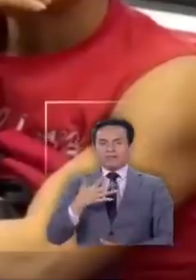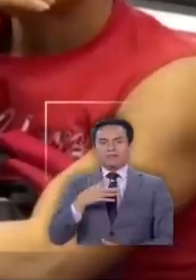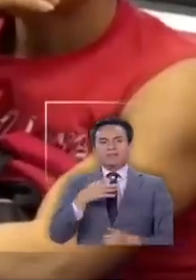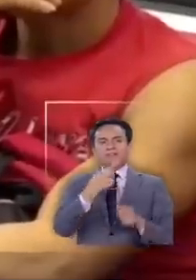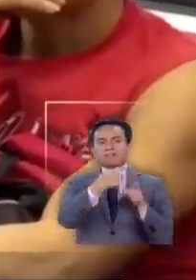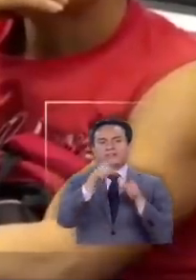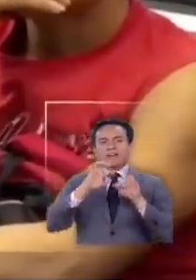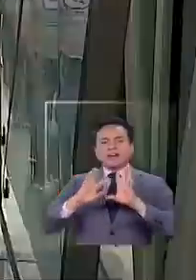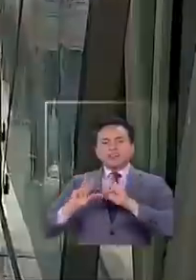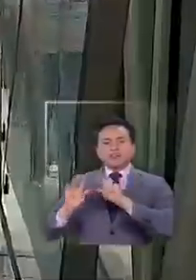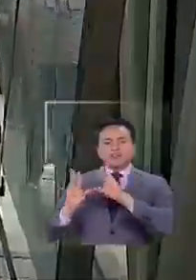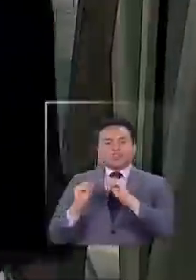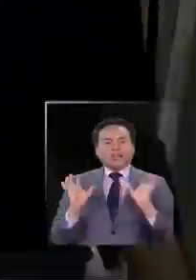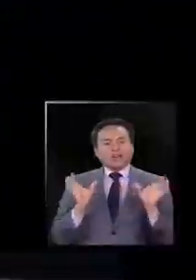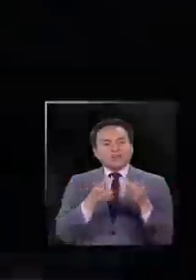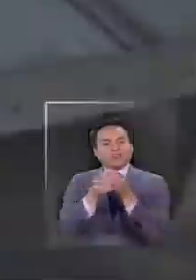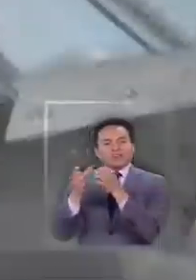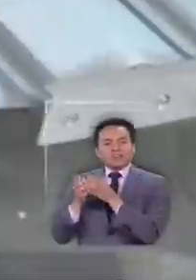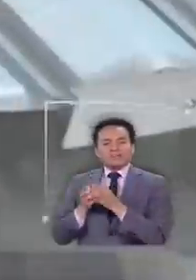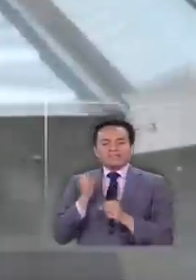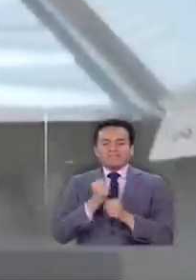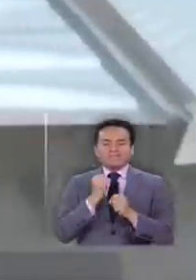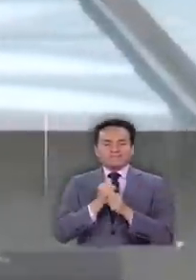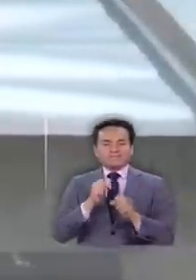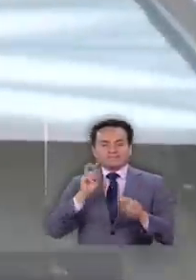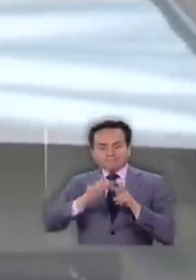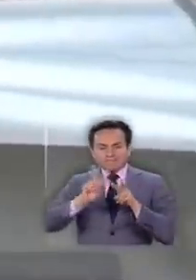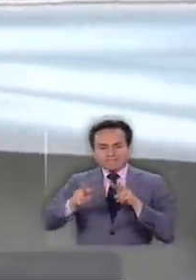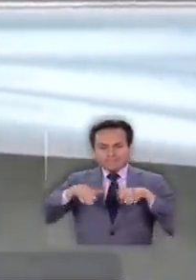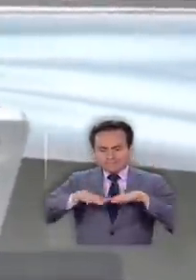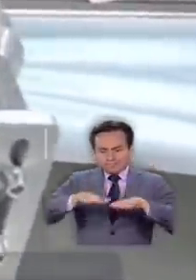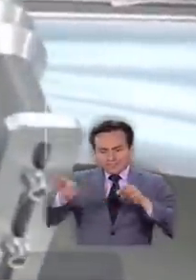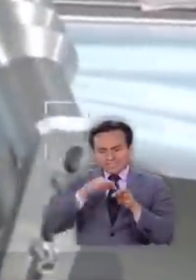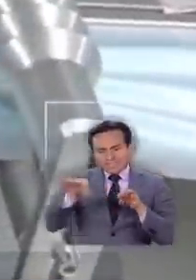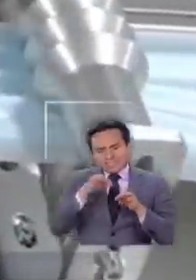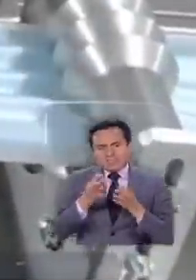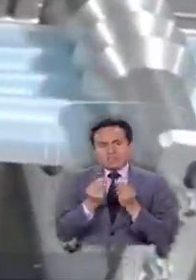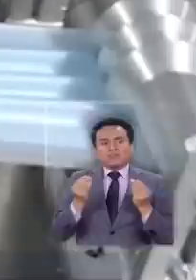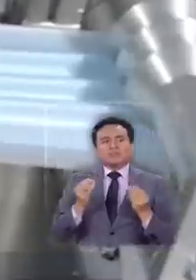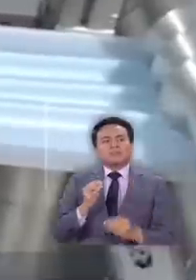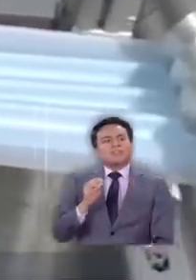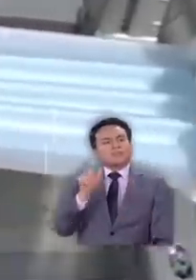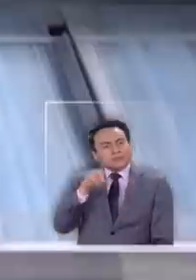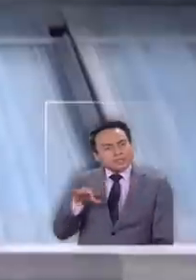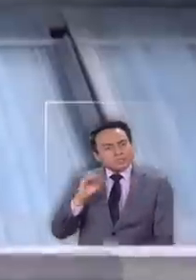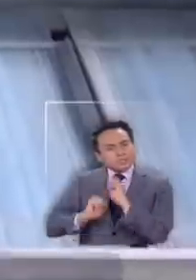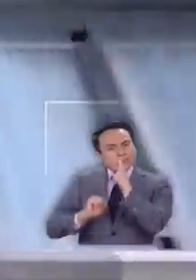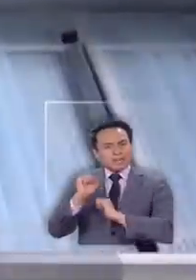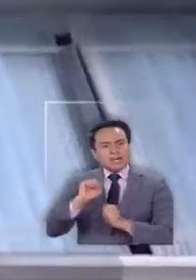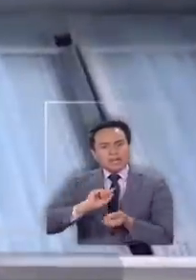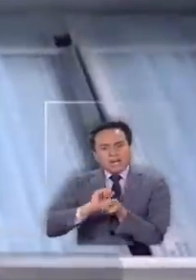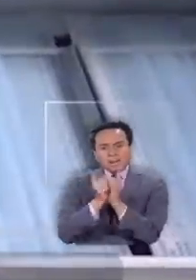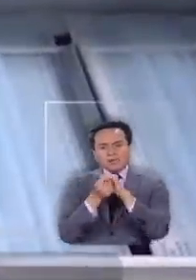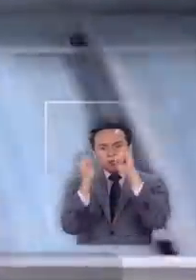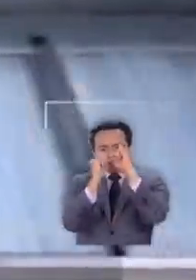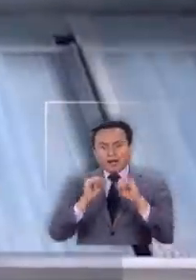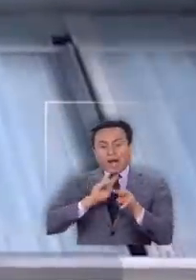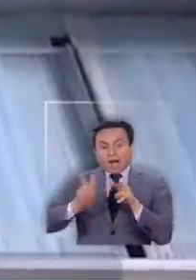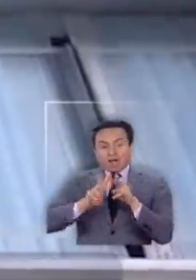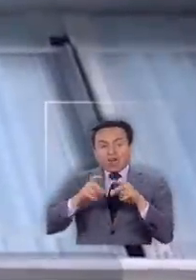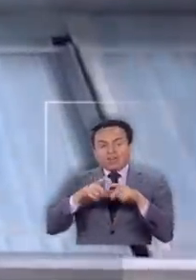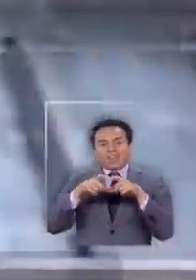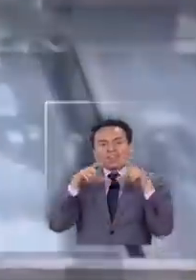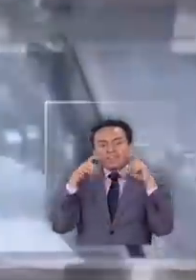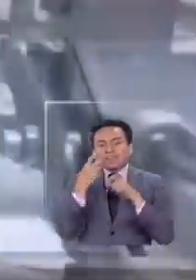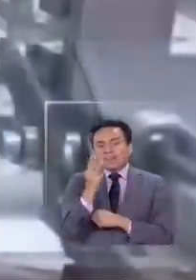distintas asociaciones y agrupaciones trabajan en la fabricación de ellas. CMPC reconvirtió algunas plantas y está confeccionando